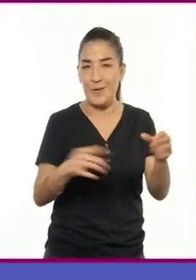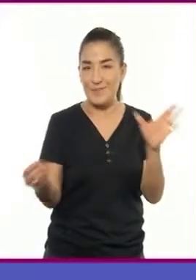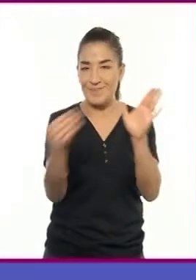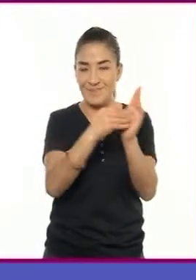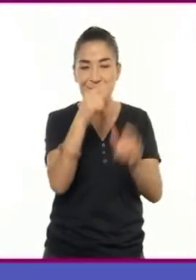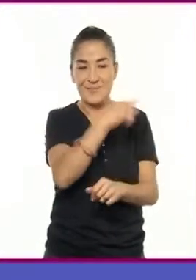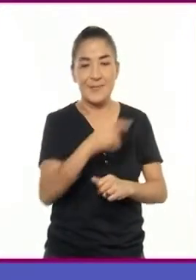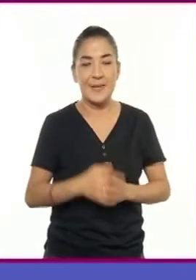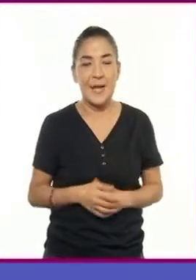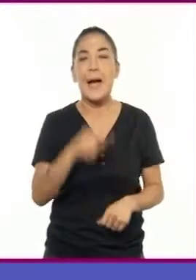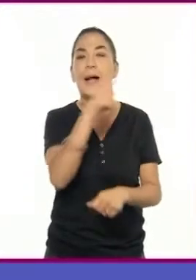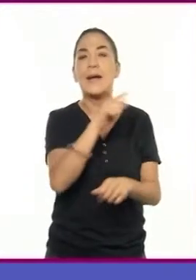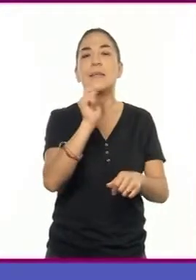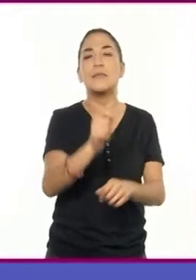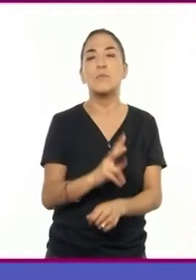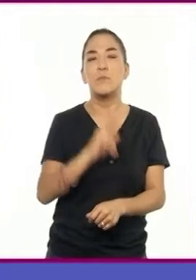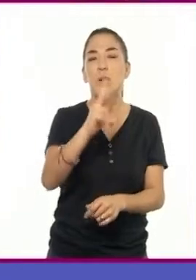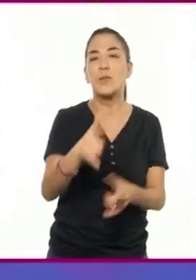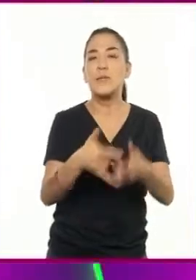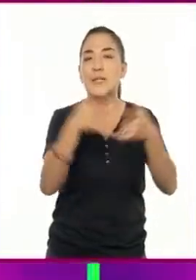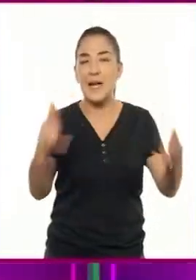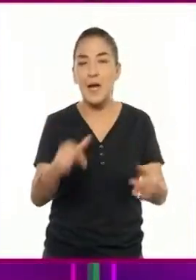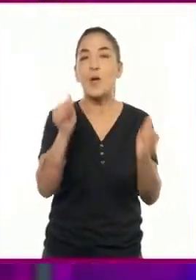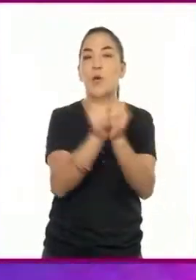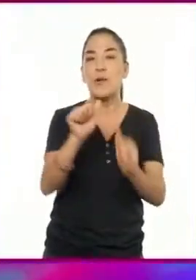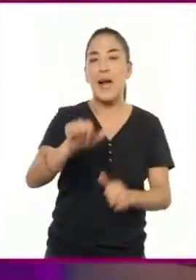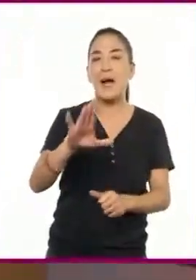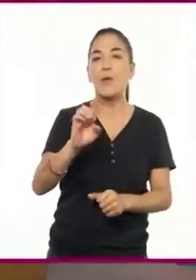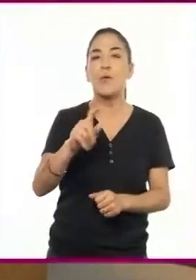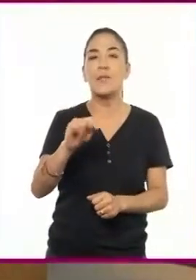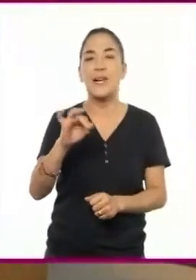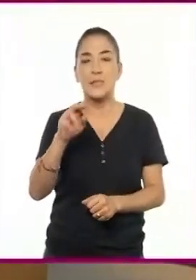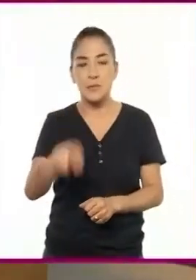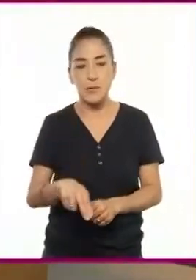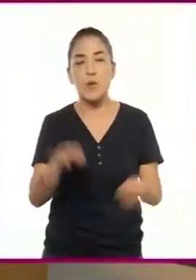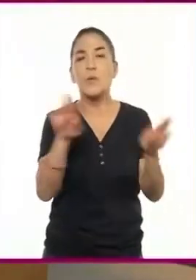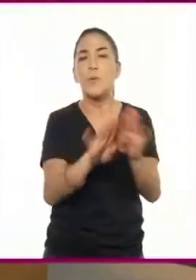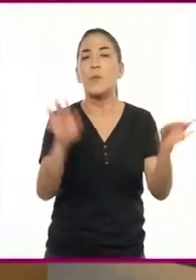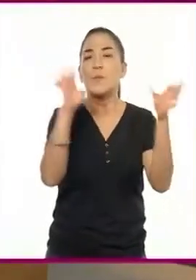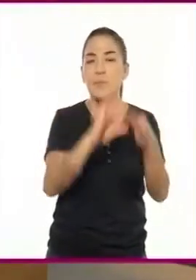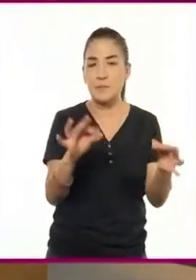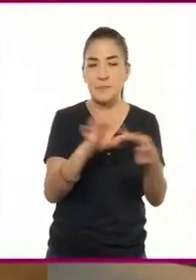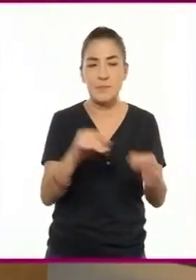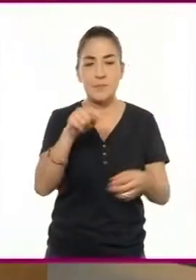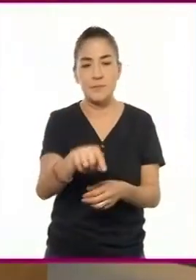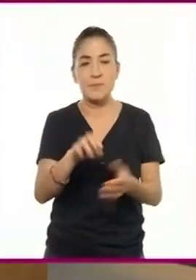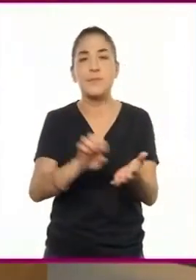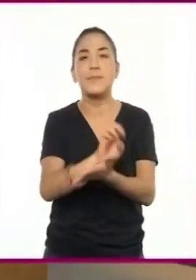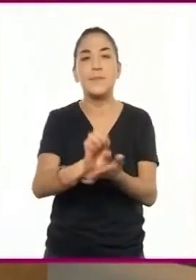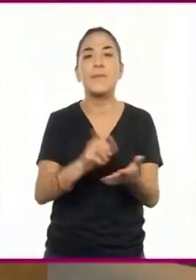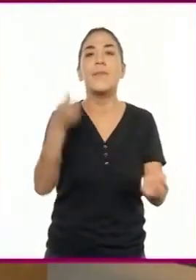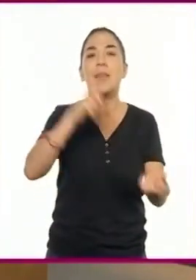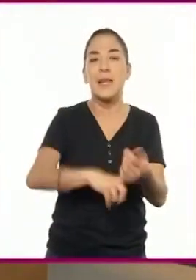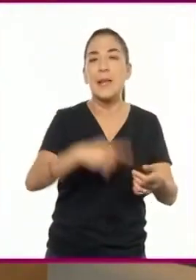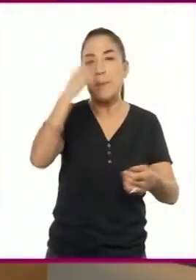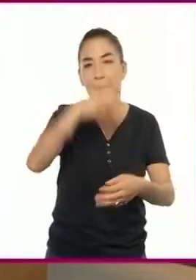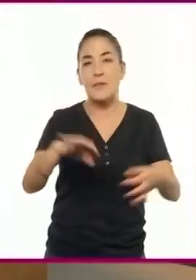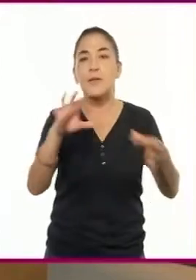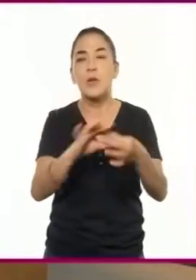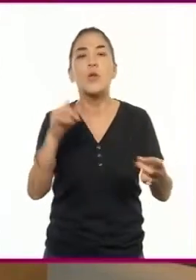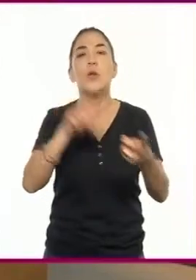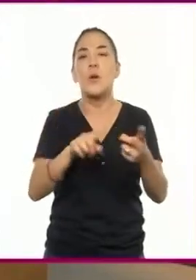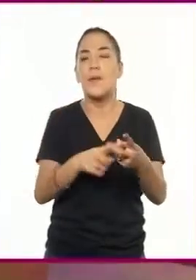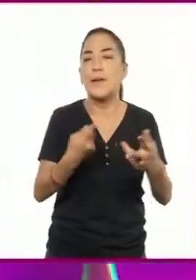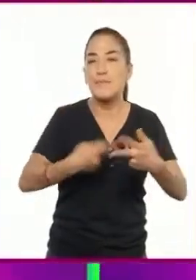esta narración por diálogos y acotaciones. Como ven, comenzamos describiendo la escena con una acotación que nos explica dónde